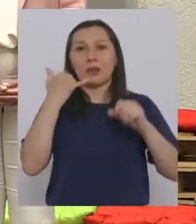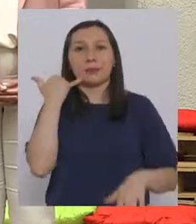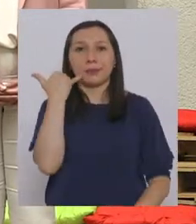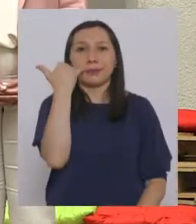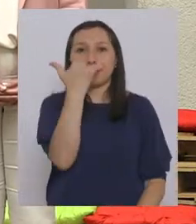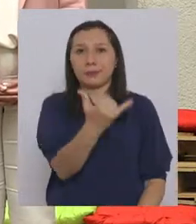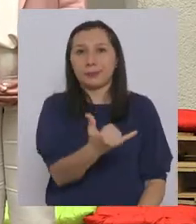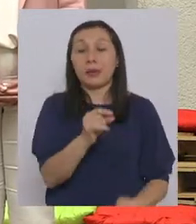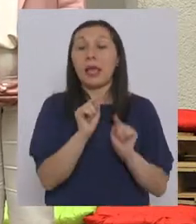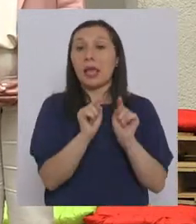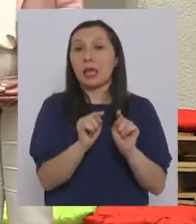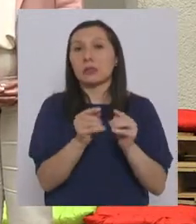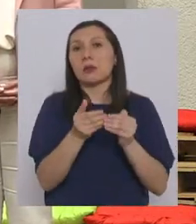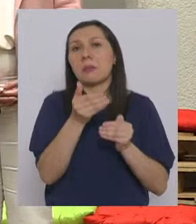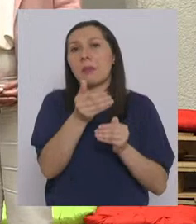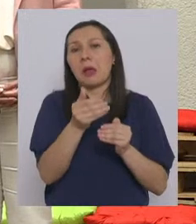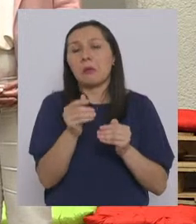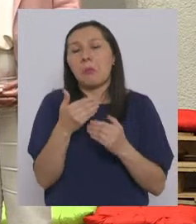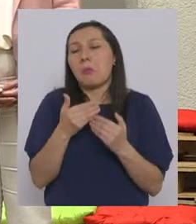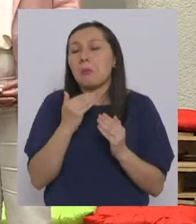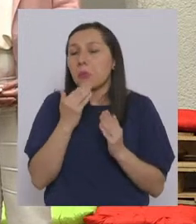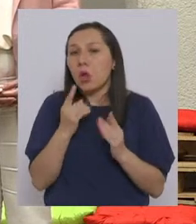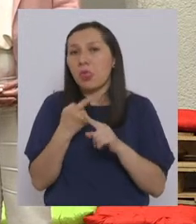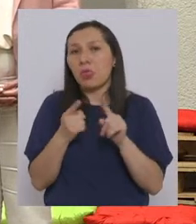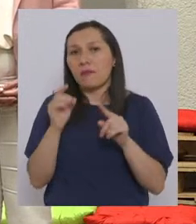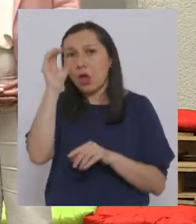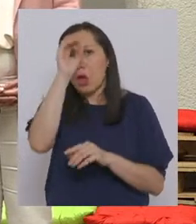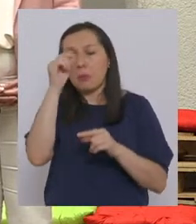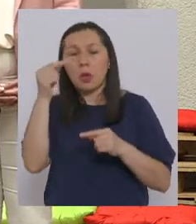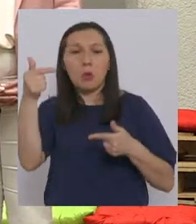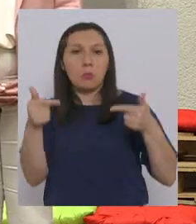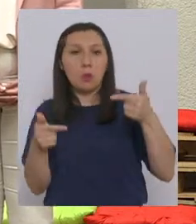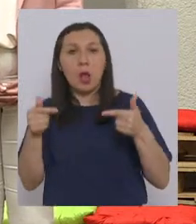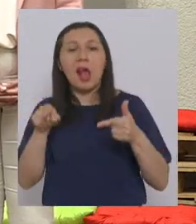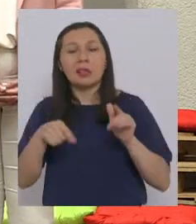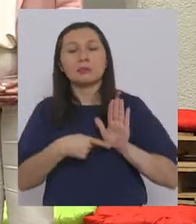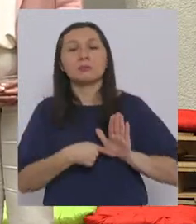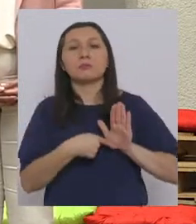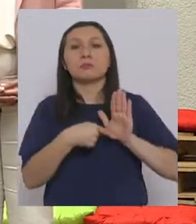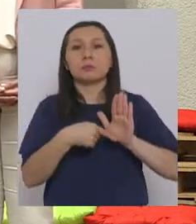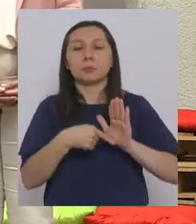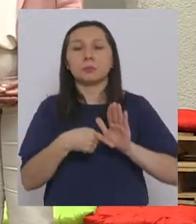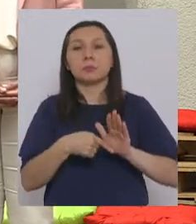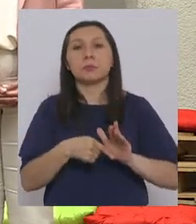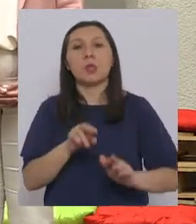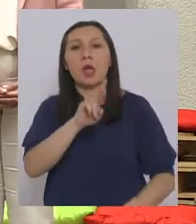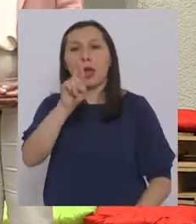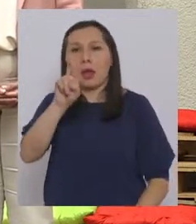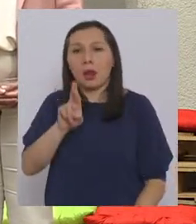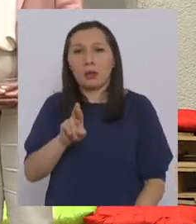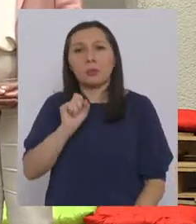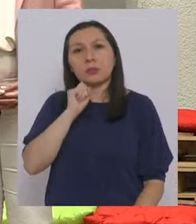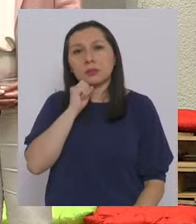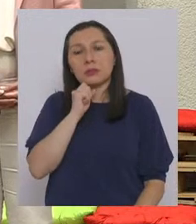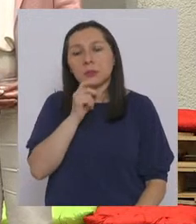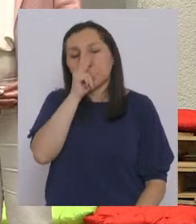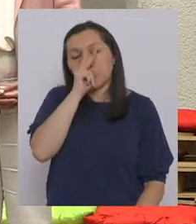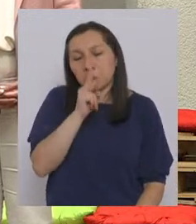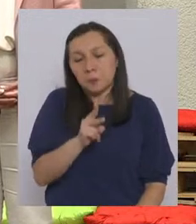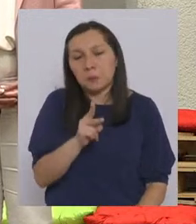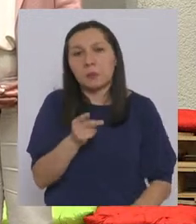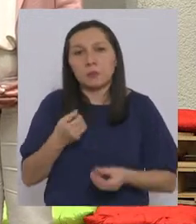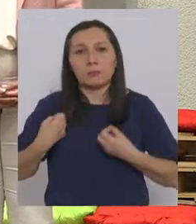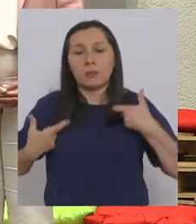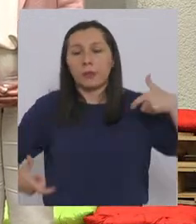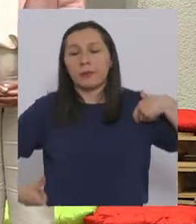y eso es más allá de las diferencias políticas porque es precisamente la demostración de lo republicano y la demostración de un